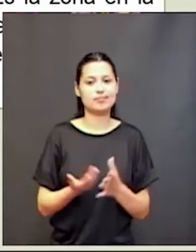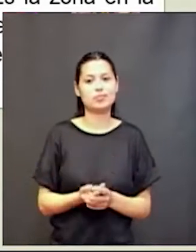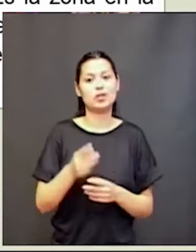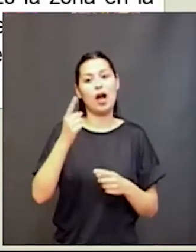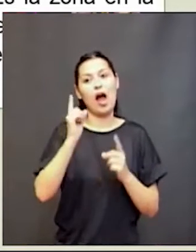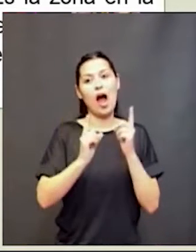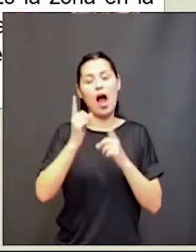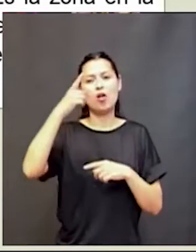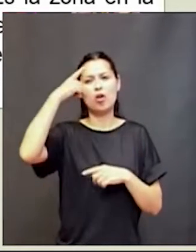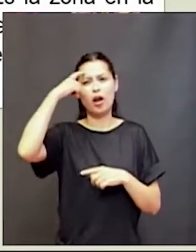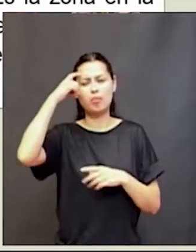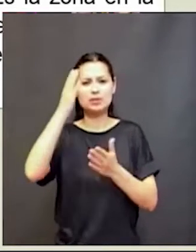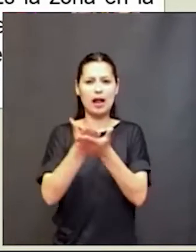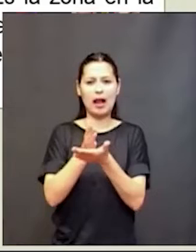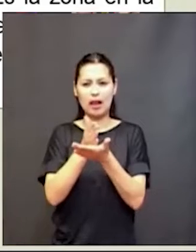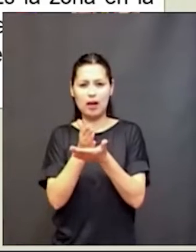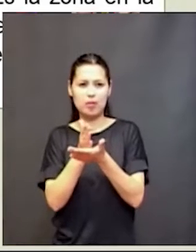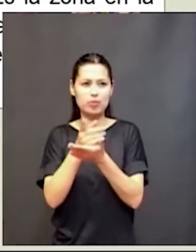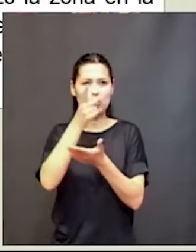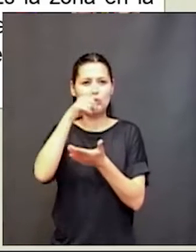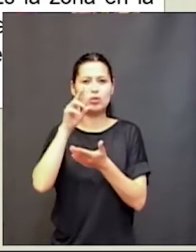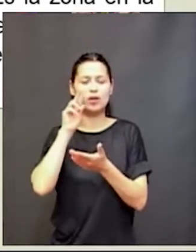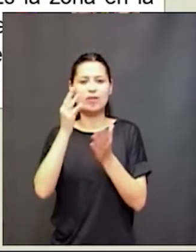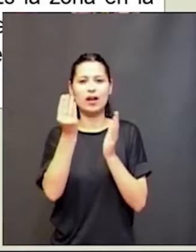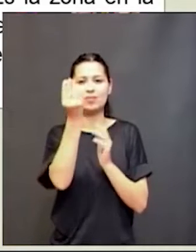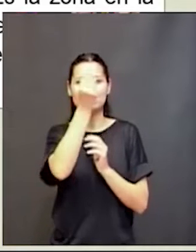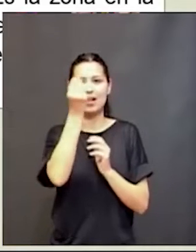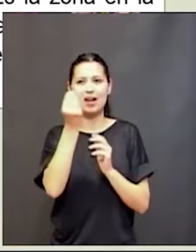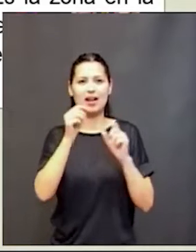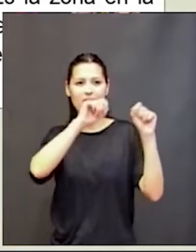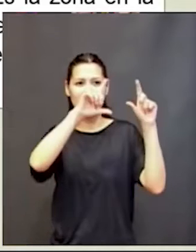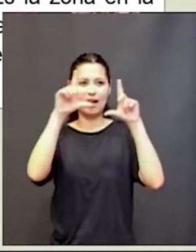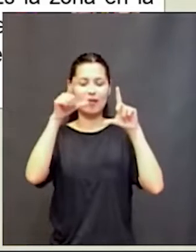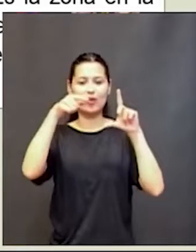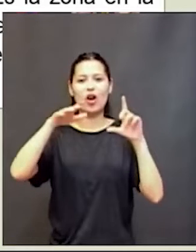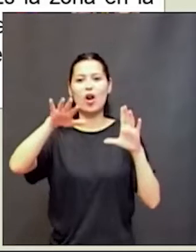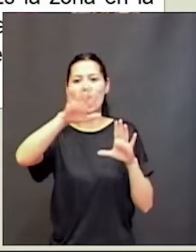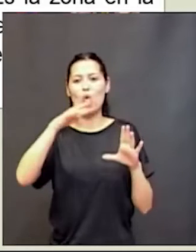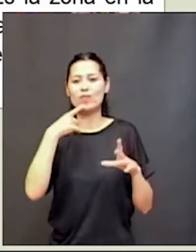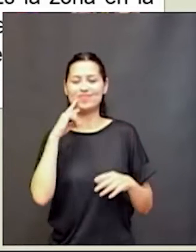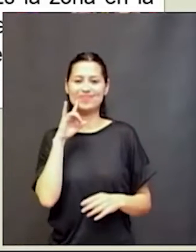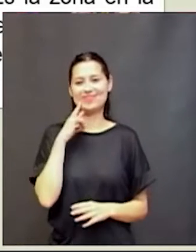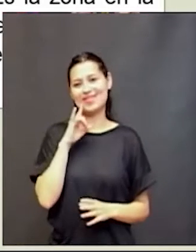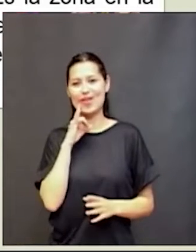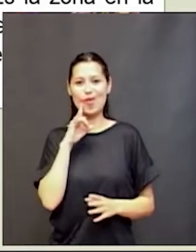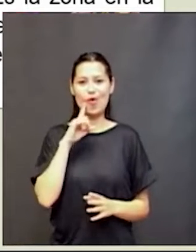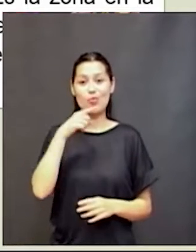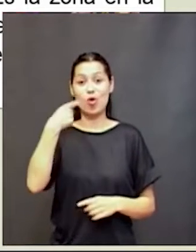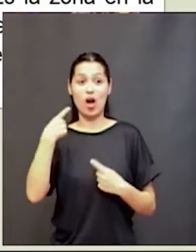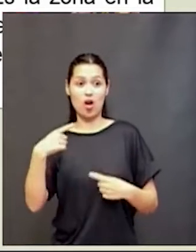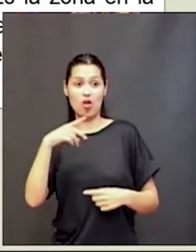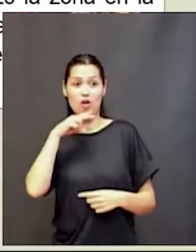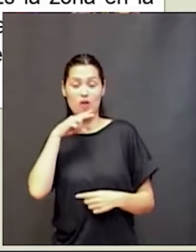como un gráfico bastante claro con los colores. Estamos en la zona de confort, es esa zona de color verde en la que estamos